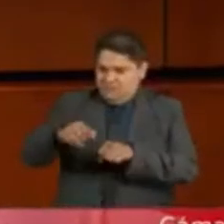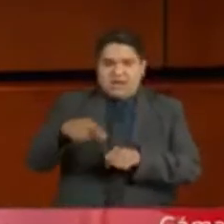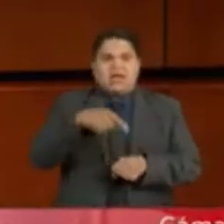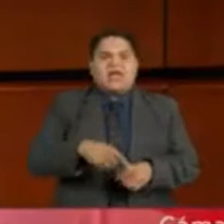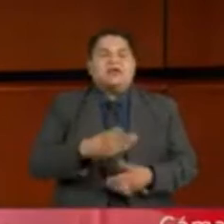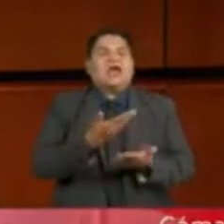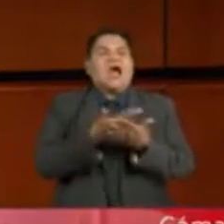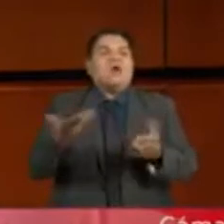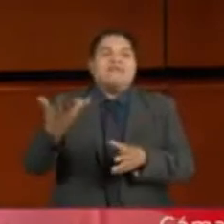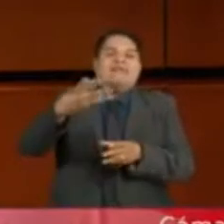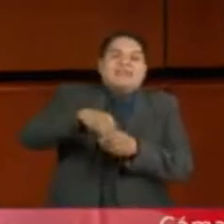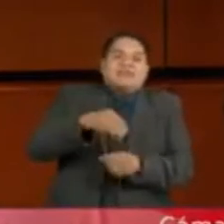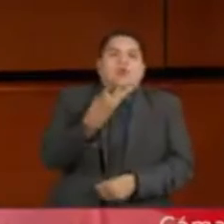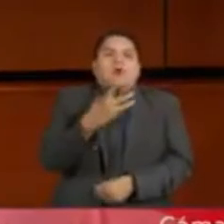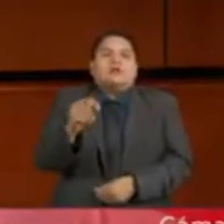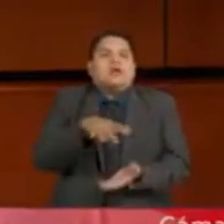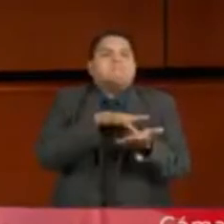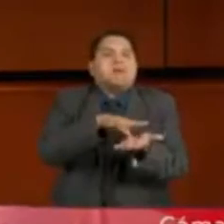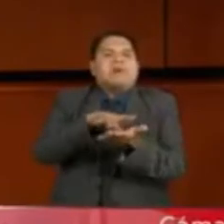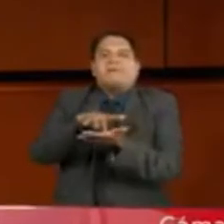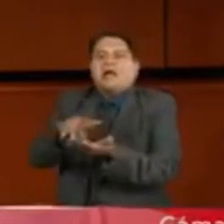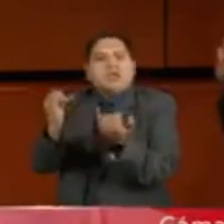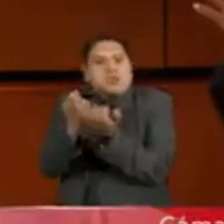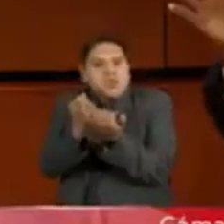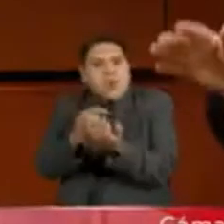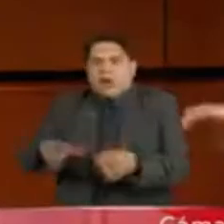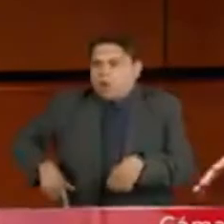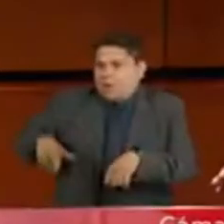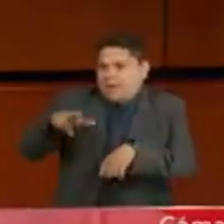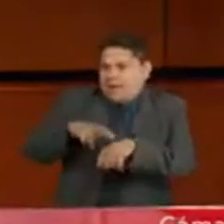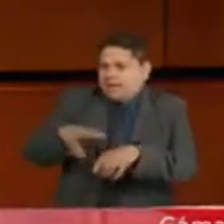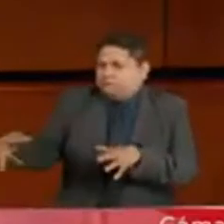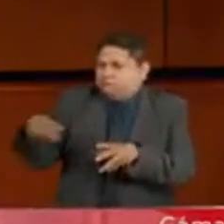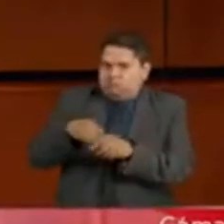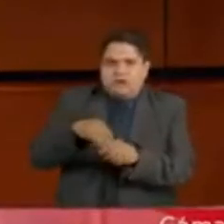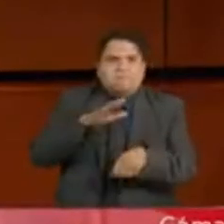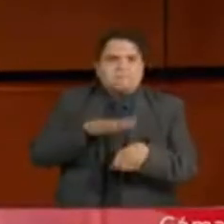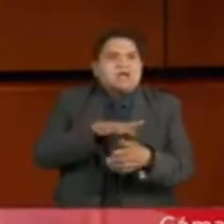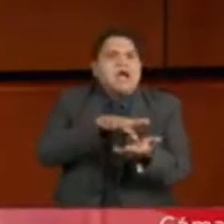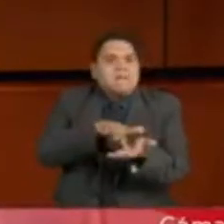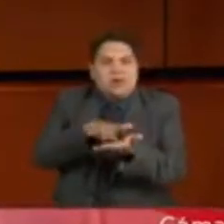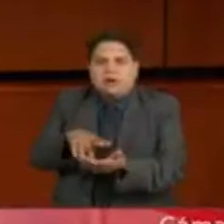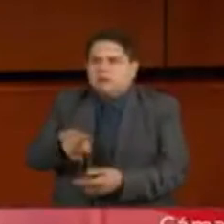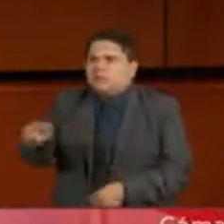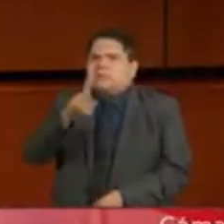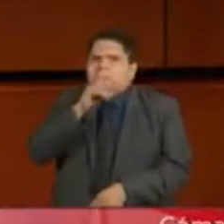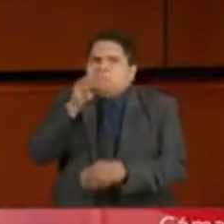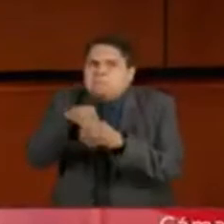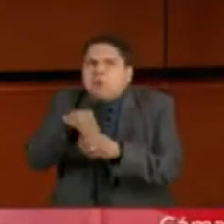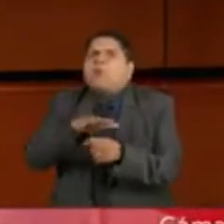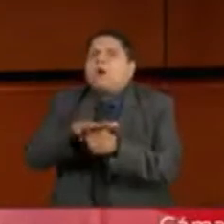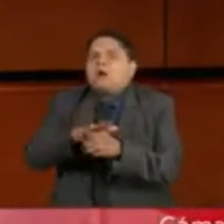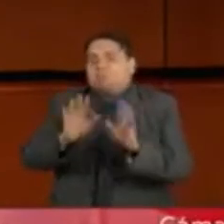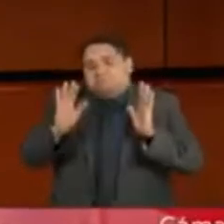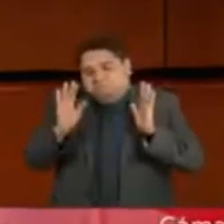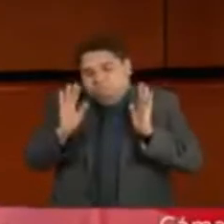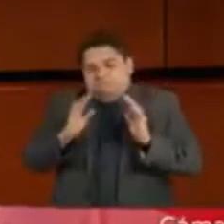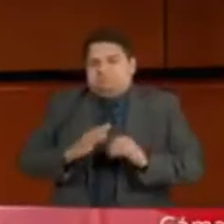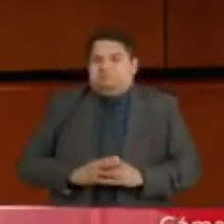esos corruptos están en la 4T y se siguen llevando a gobernadores. Yo no sé ahora por qué, qué están tratando de ocultar. Entonces,